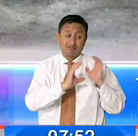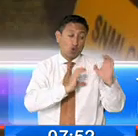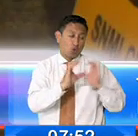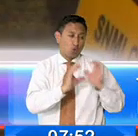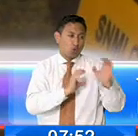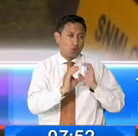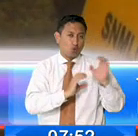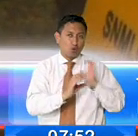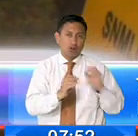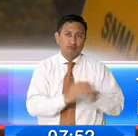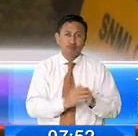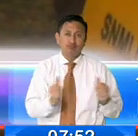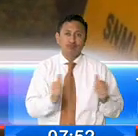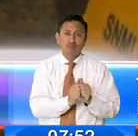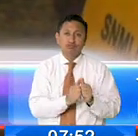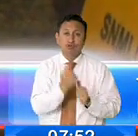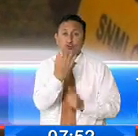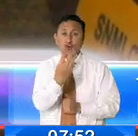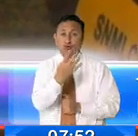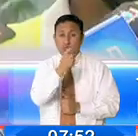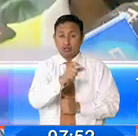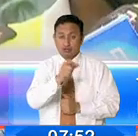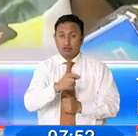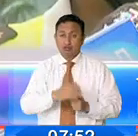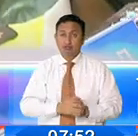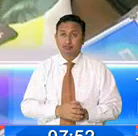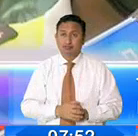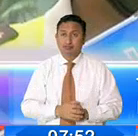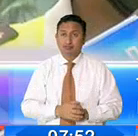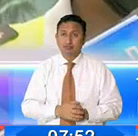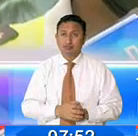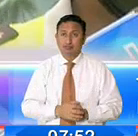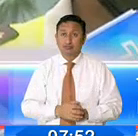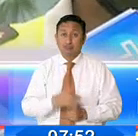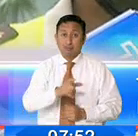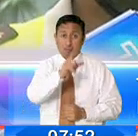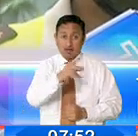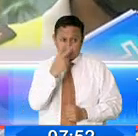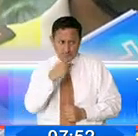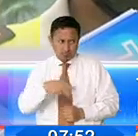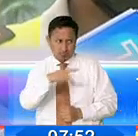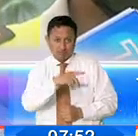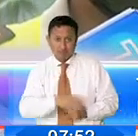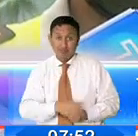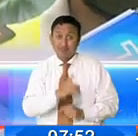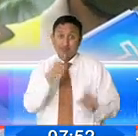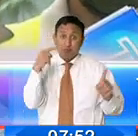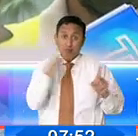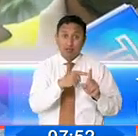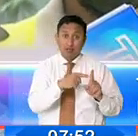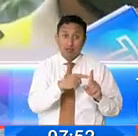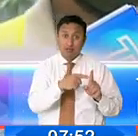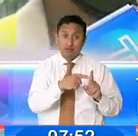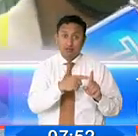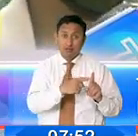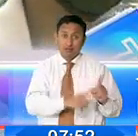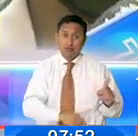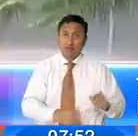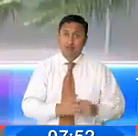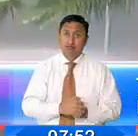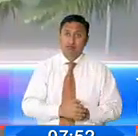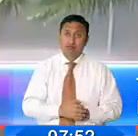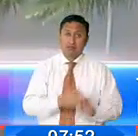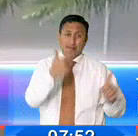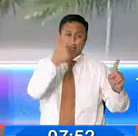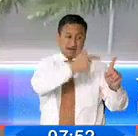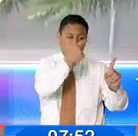domicilio, en compañía de cuatro personas más. Fueron, ubicaron a este ciudadano y fueron contra la humanidad directamente de este ciudadano.